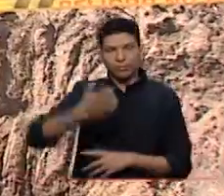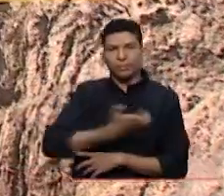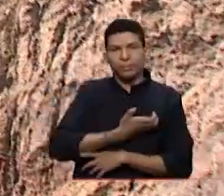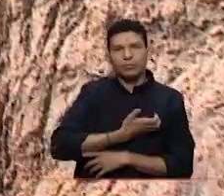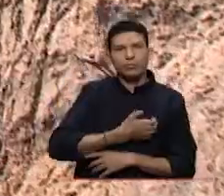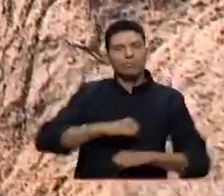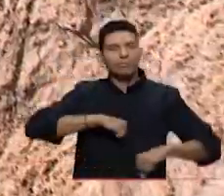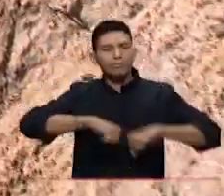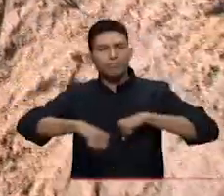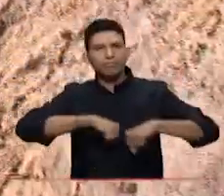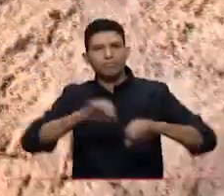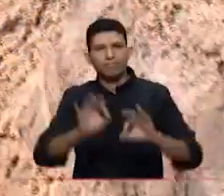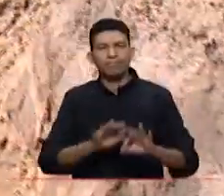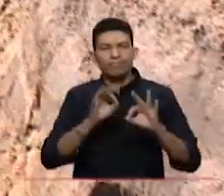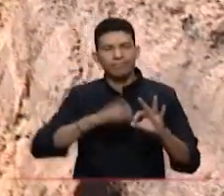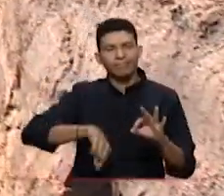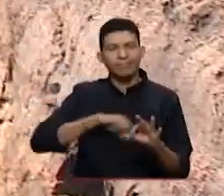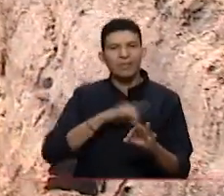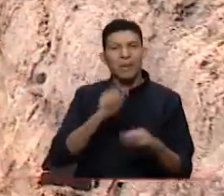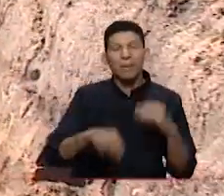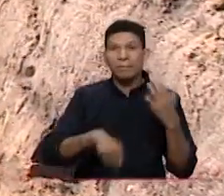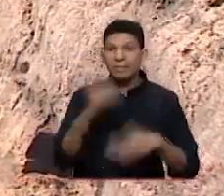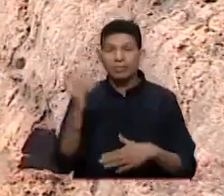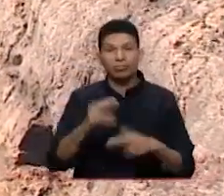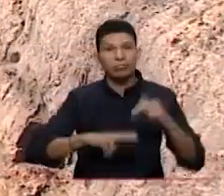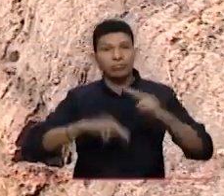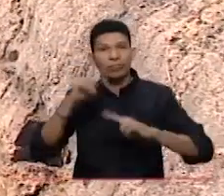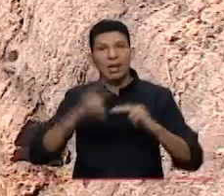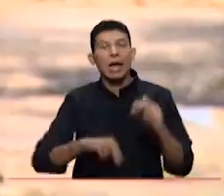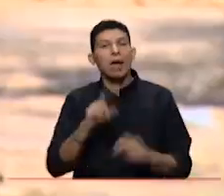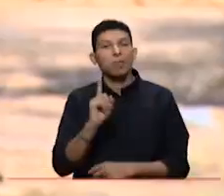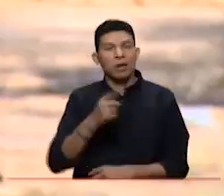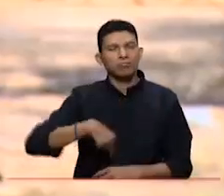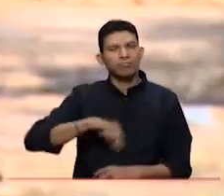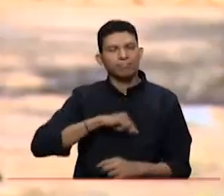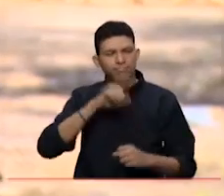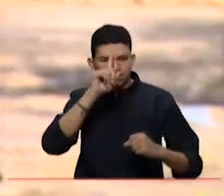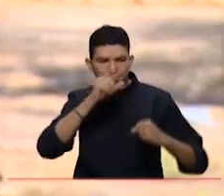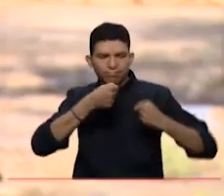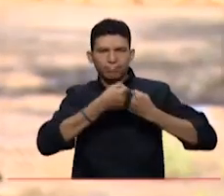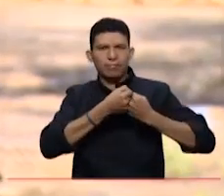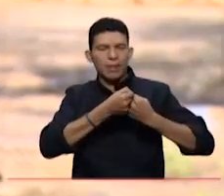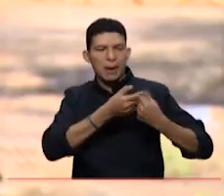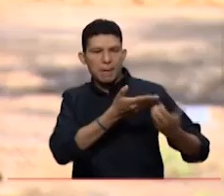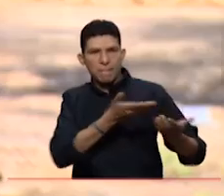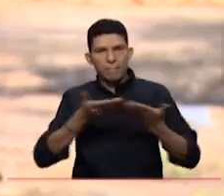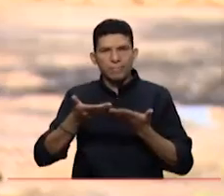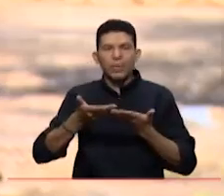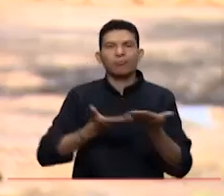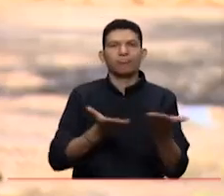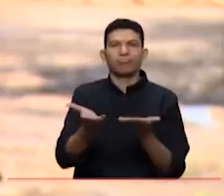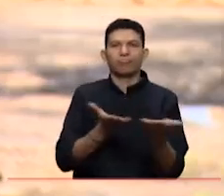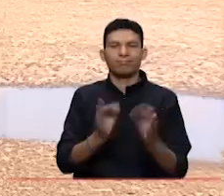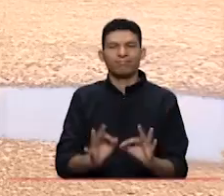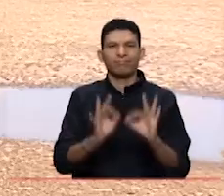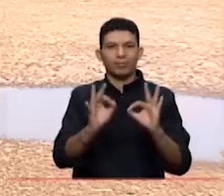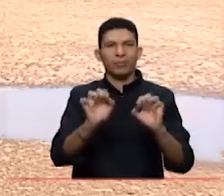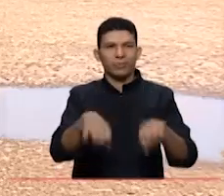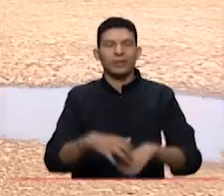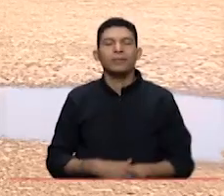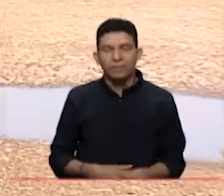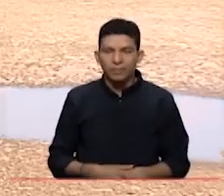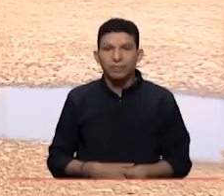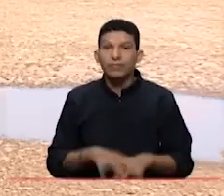efectiva y por eso nos hacemos parte desde el momento de la construcción para que haya un empalme perfecto y se garantice la prestación del servicio. Lo